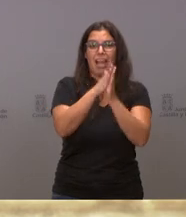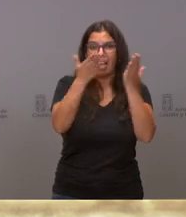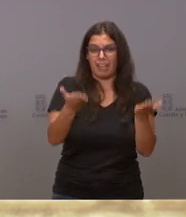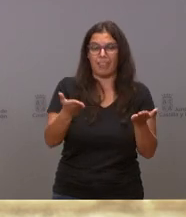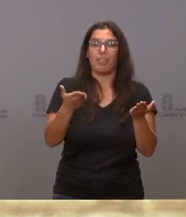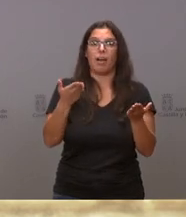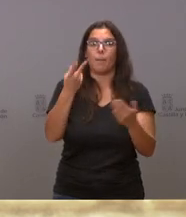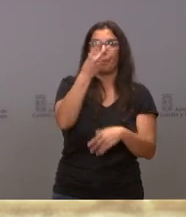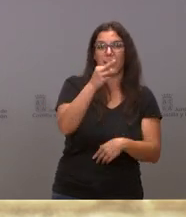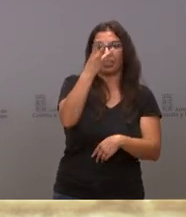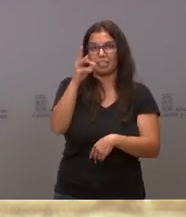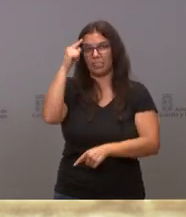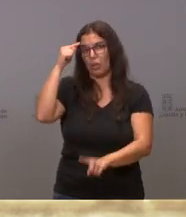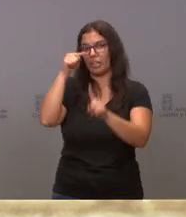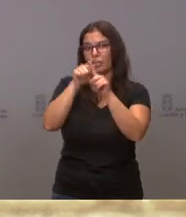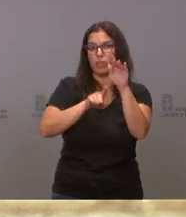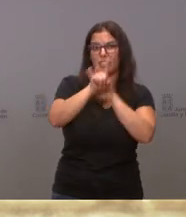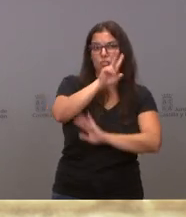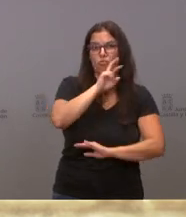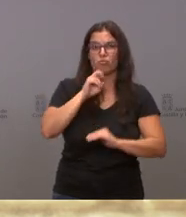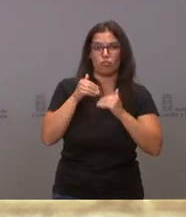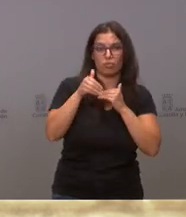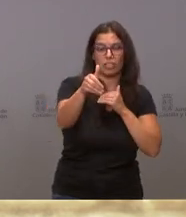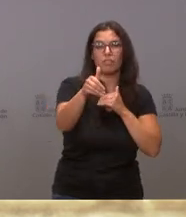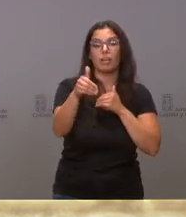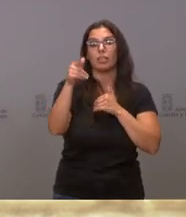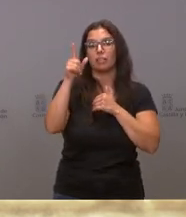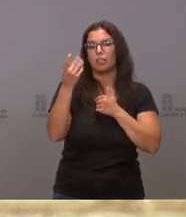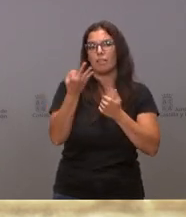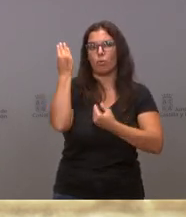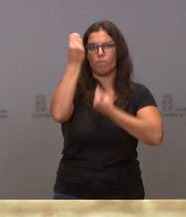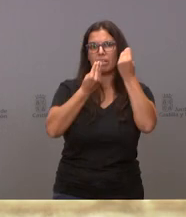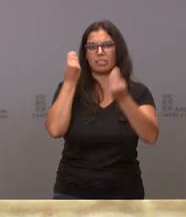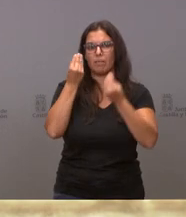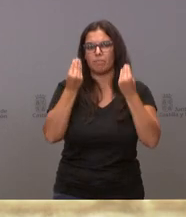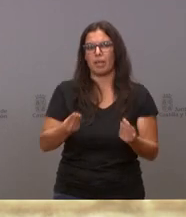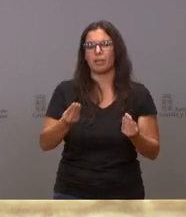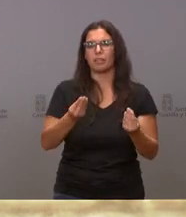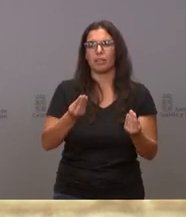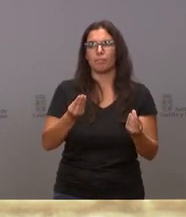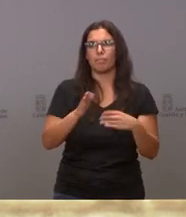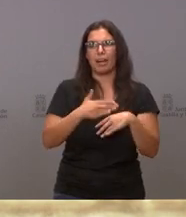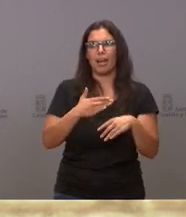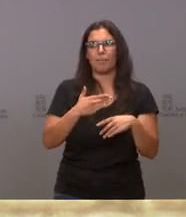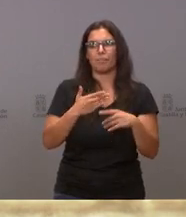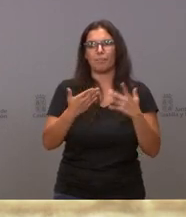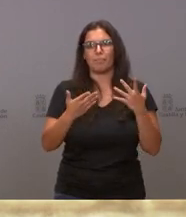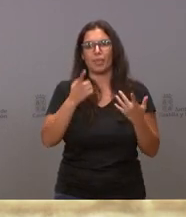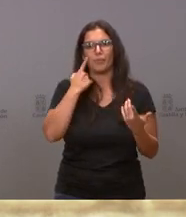Sostenible. Y, desde luego, reflexionaremos para ver cómo es posible que hagamos